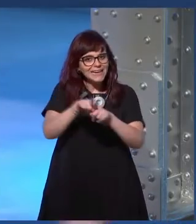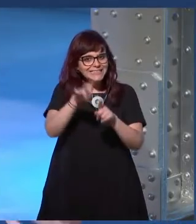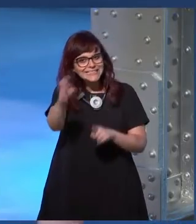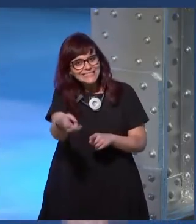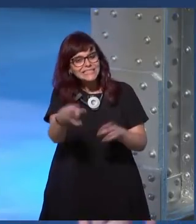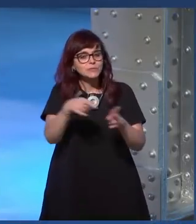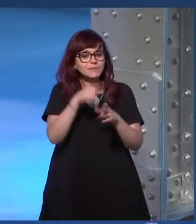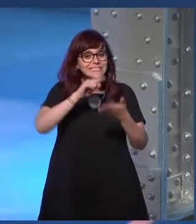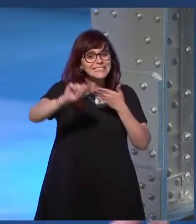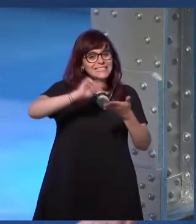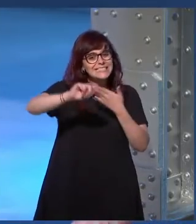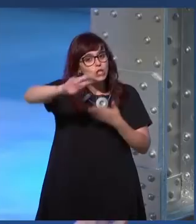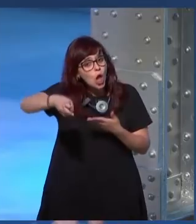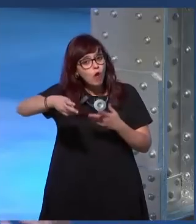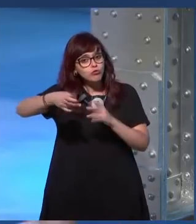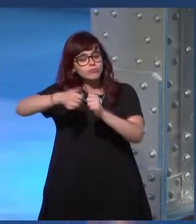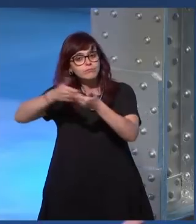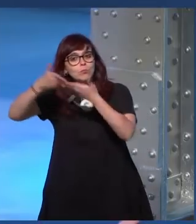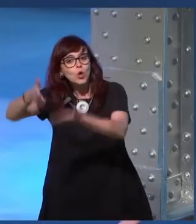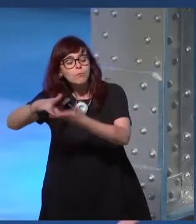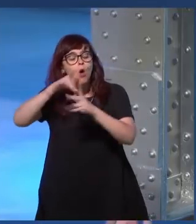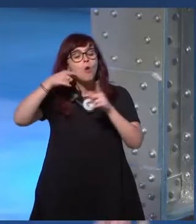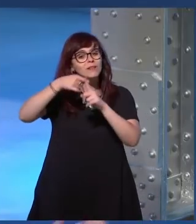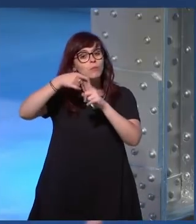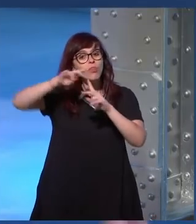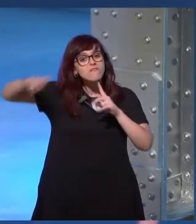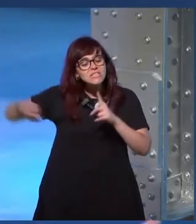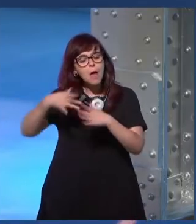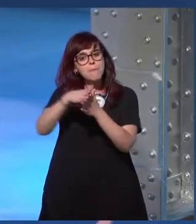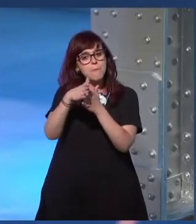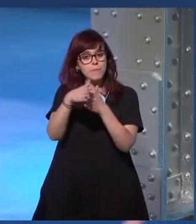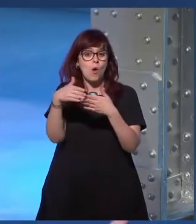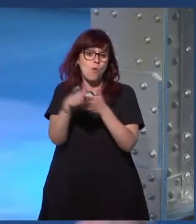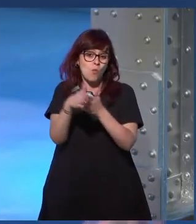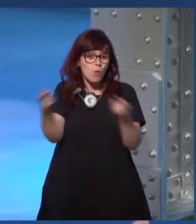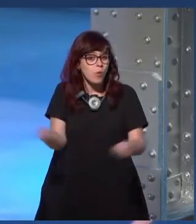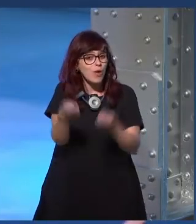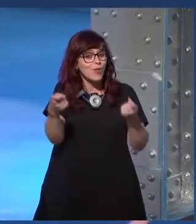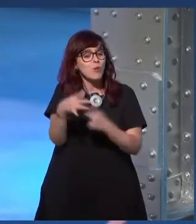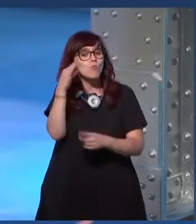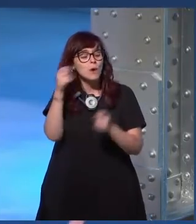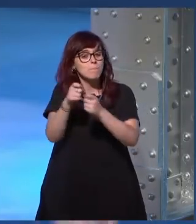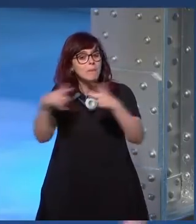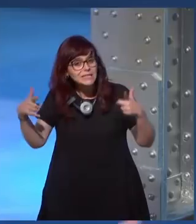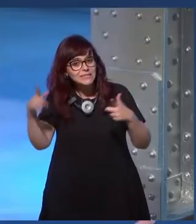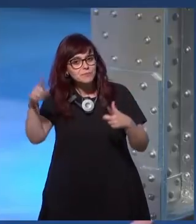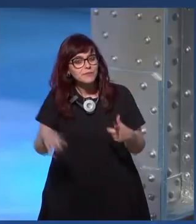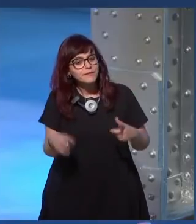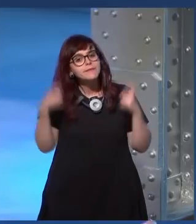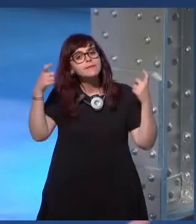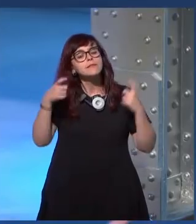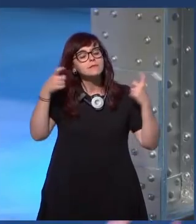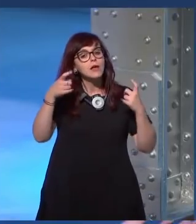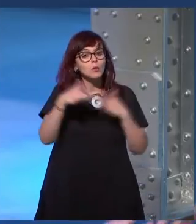diversidad a que haya más mujeres publicadas y no solo mujeres sino que tratemos también